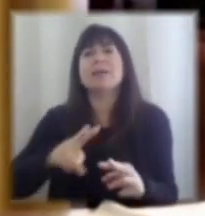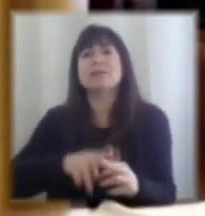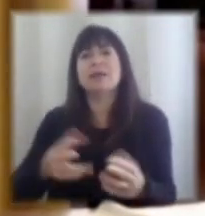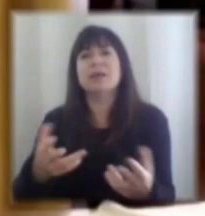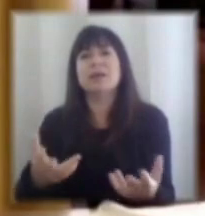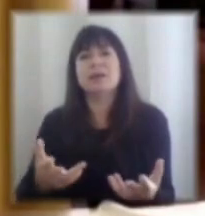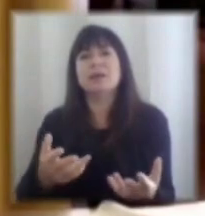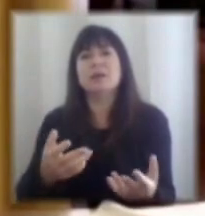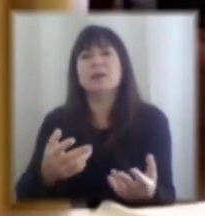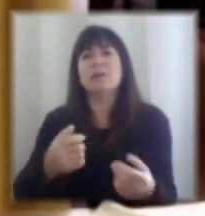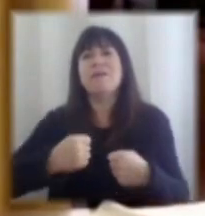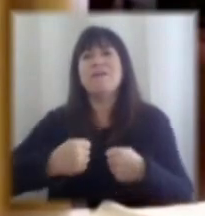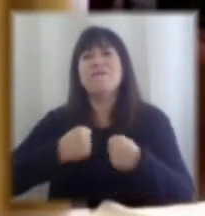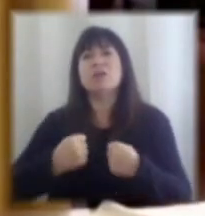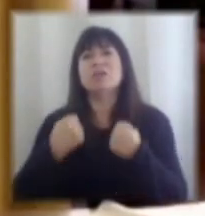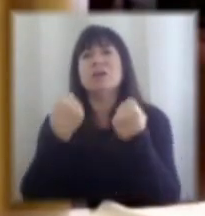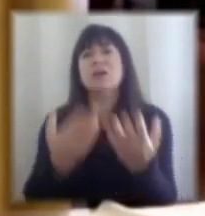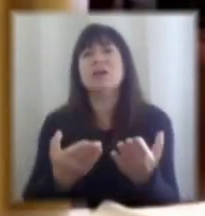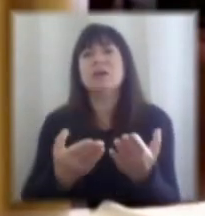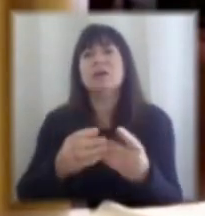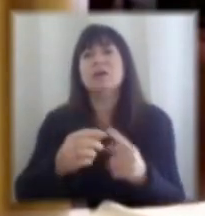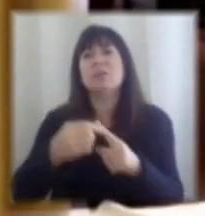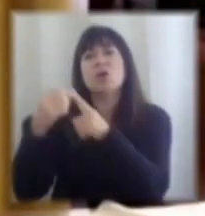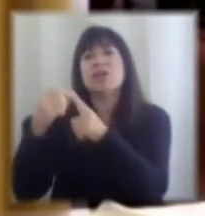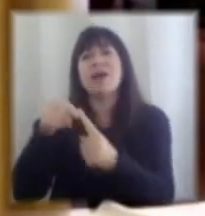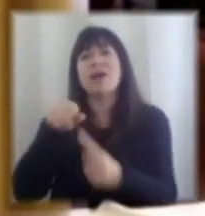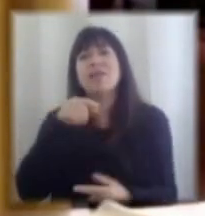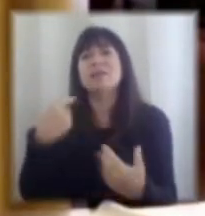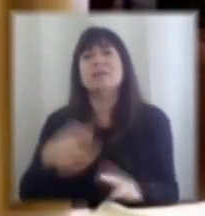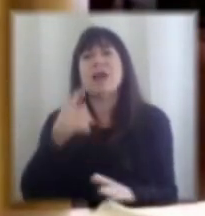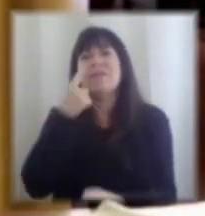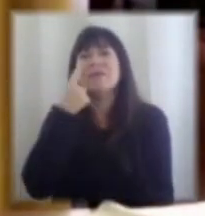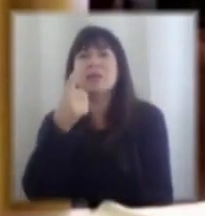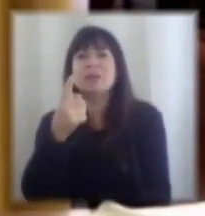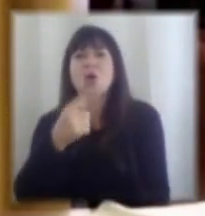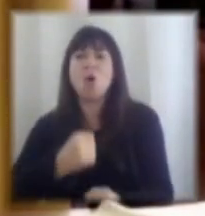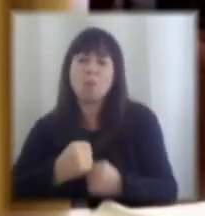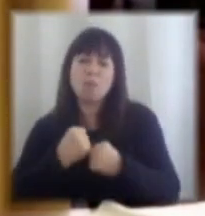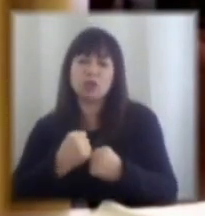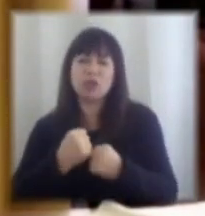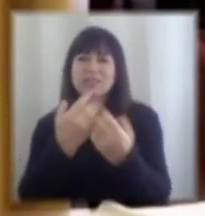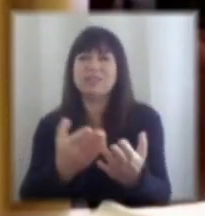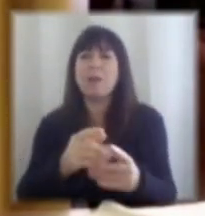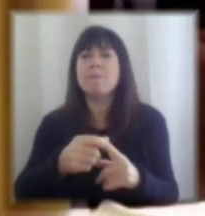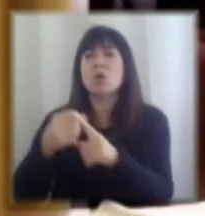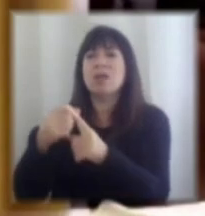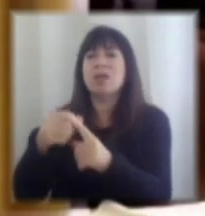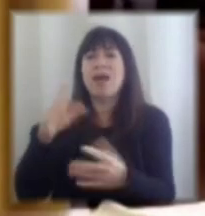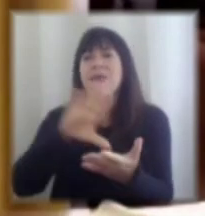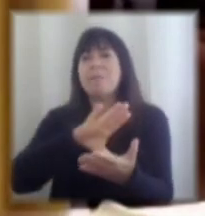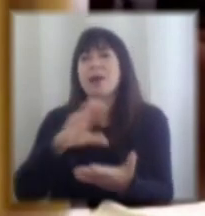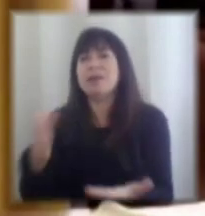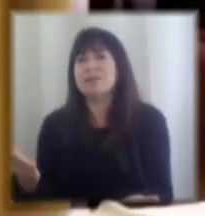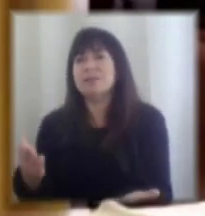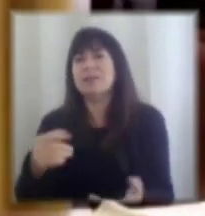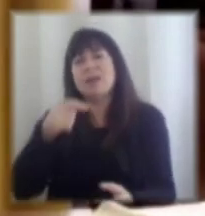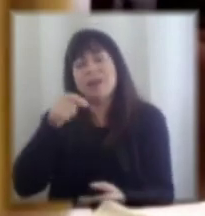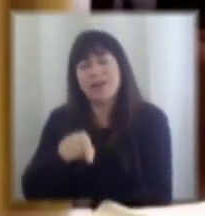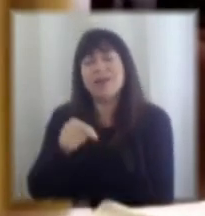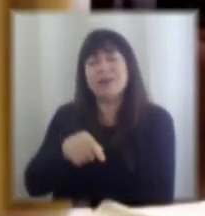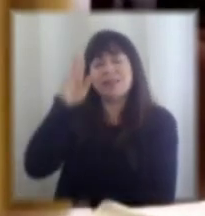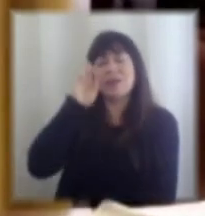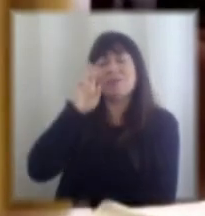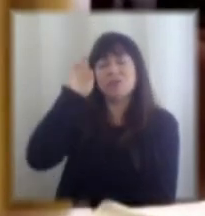refuerza las prioridades que tú identificaste ya sea potencia otras prioridades que tenemos como país y creo que esta reflexión Bernardo es